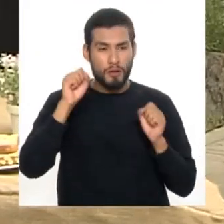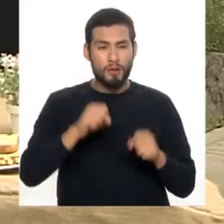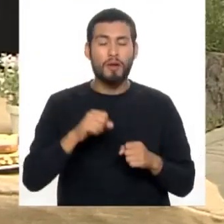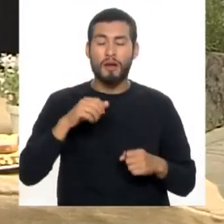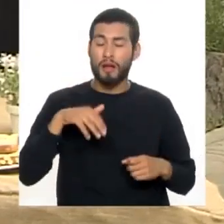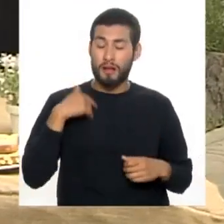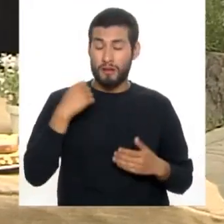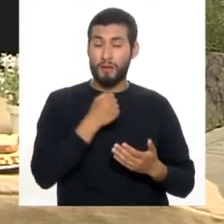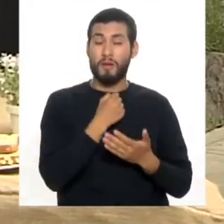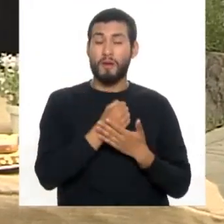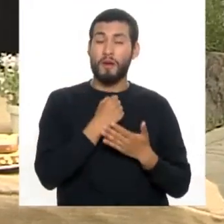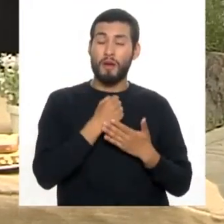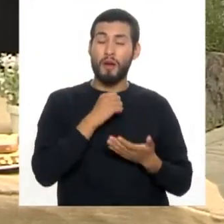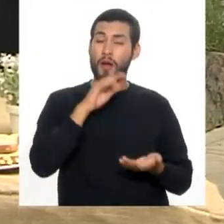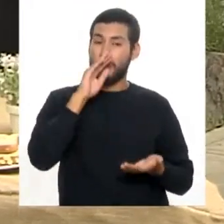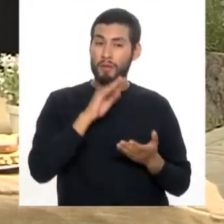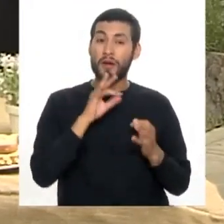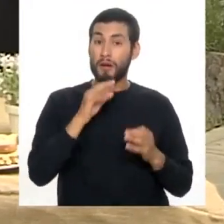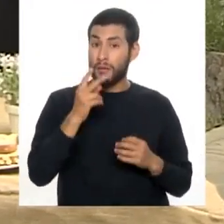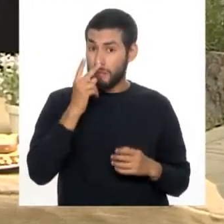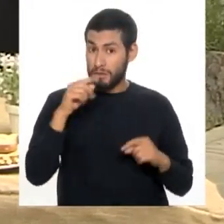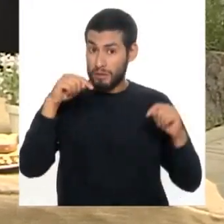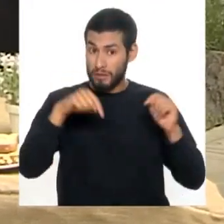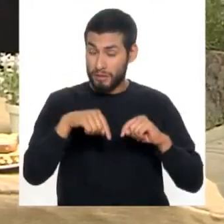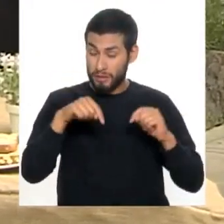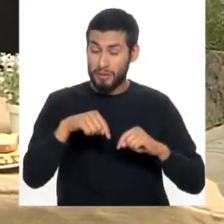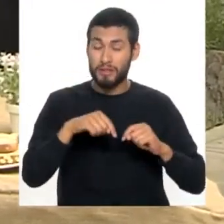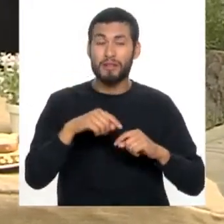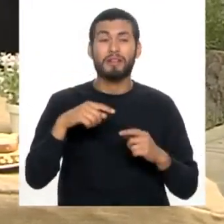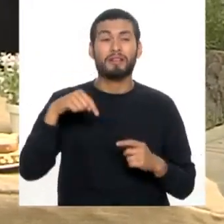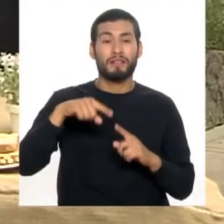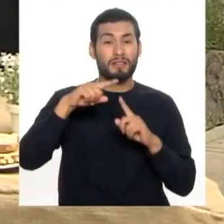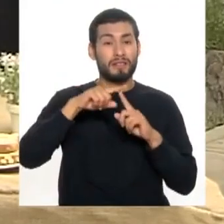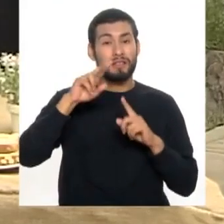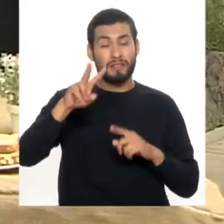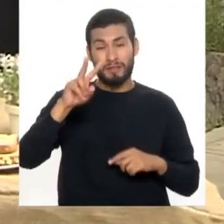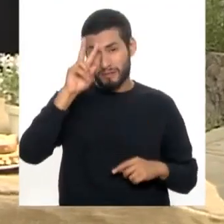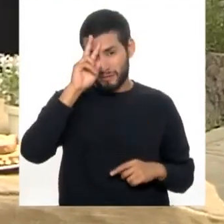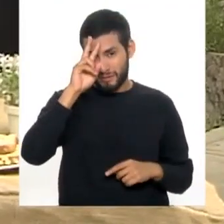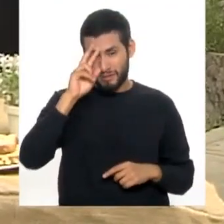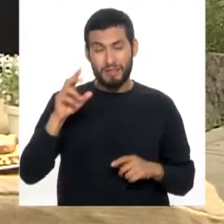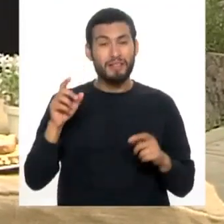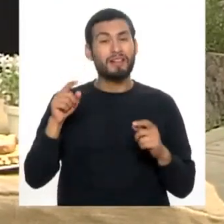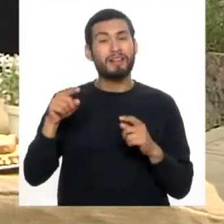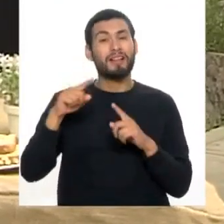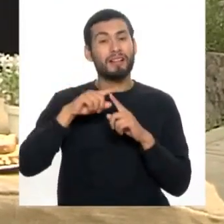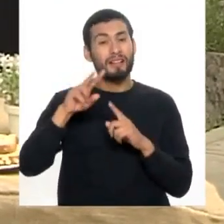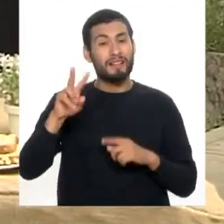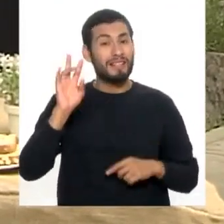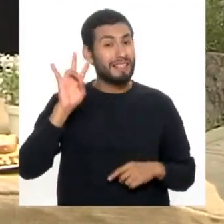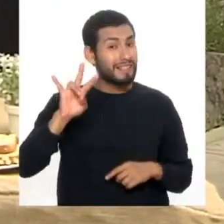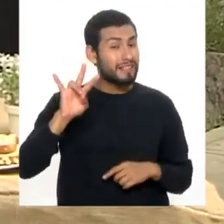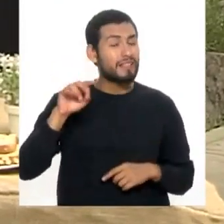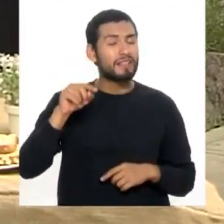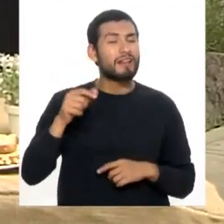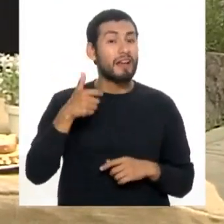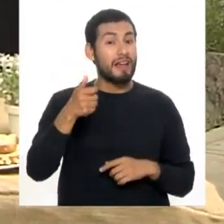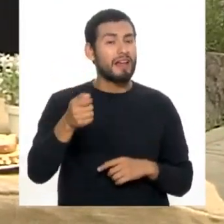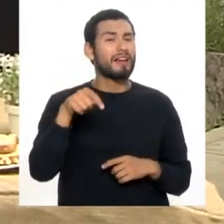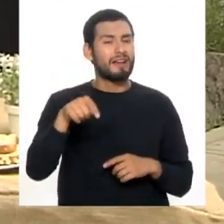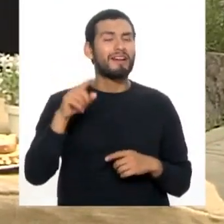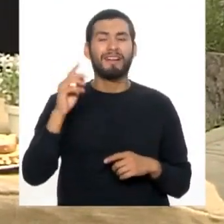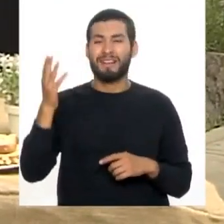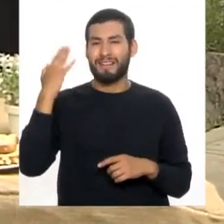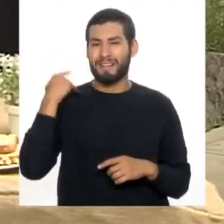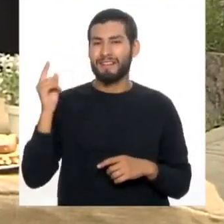presión arterial. Y es más, les cuento, aquí en Canal 7, la primera vez que se habló de esta dieta, lo hicimos en un